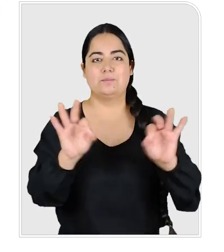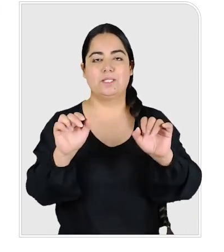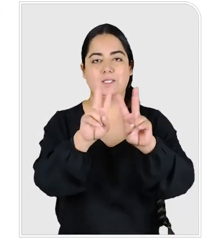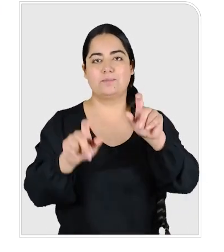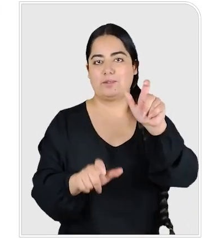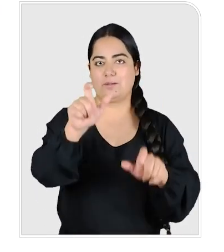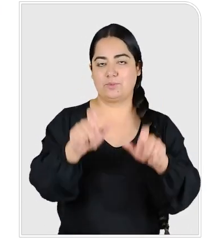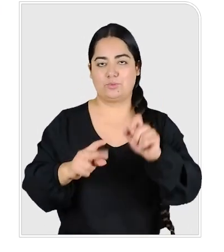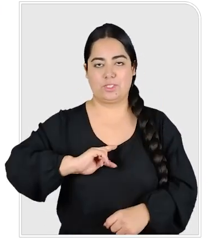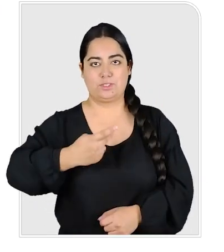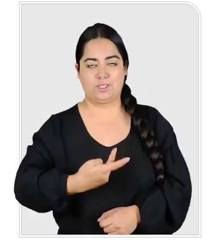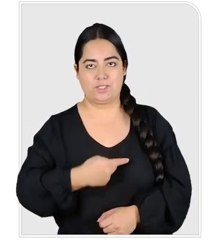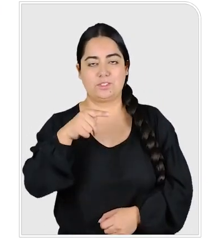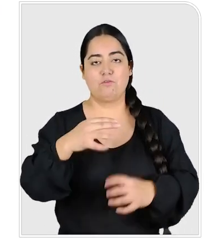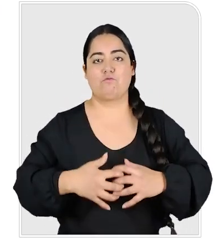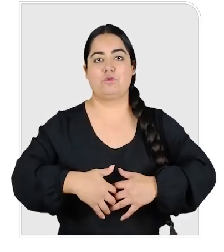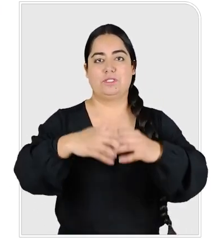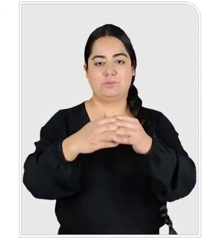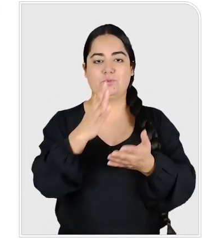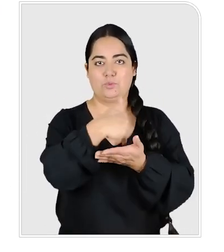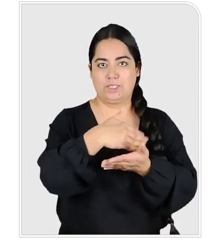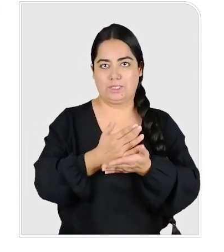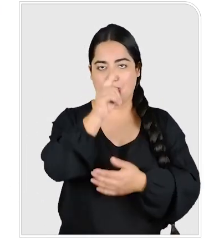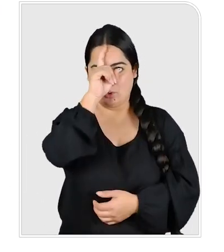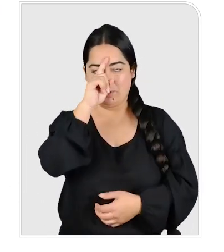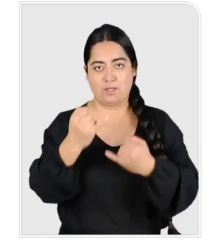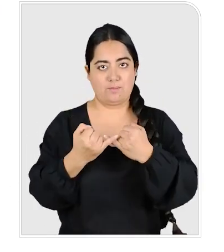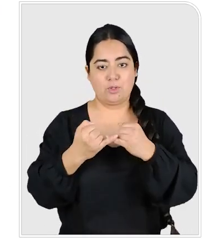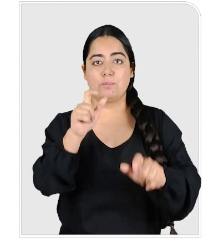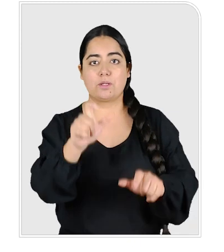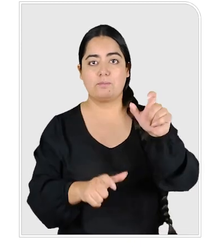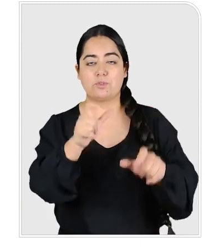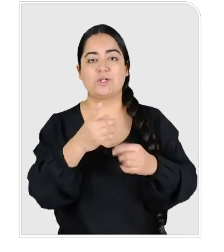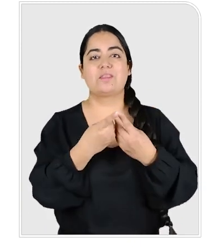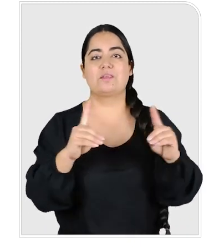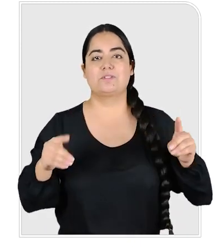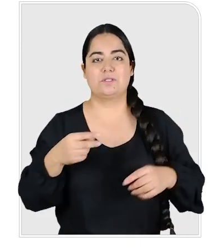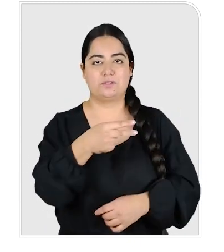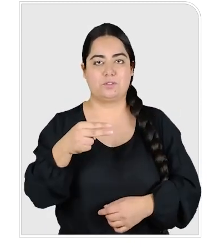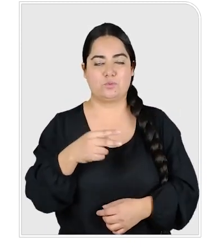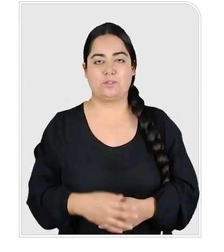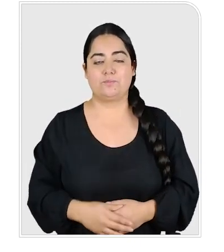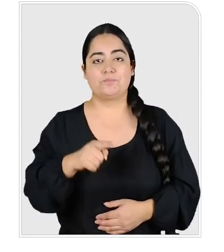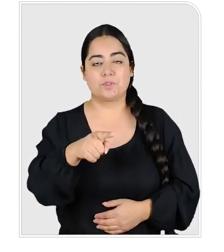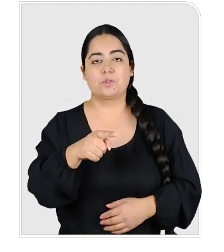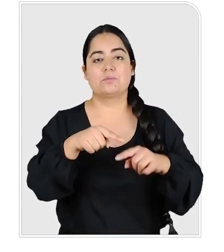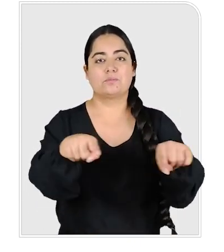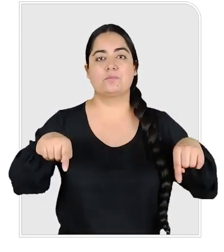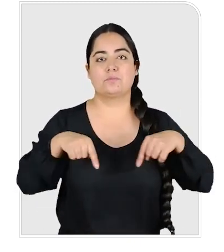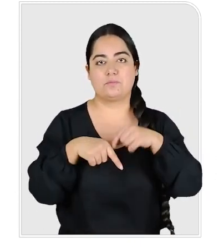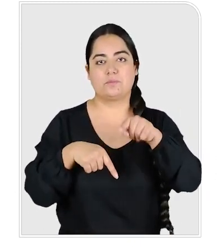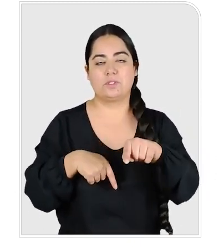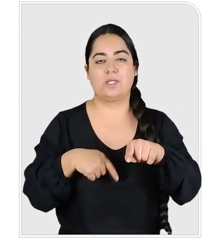Instruye sobre la atención de personas trans y fortalecimiento de la estrategia de hospital amigo a personas de la diversidad sexual en